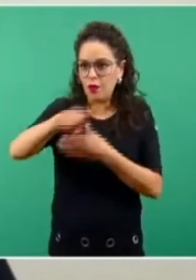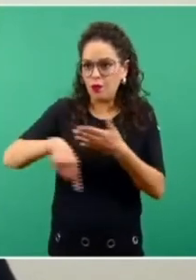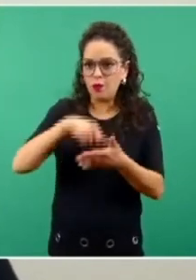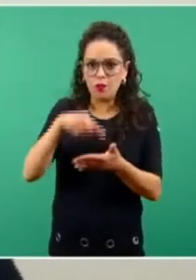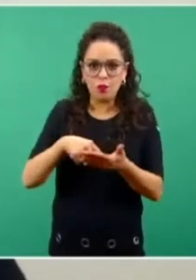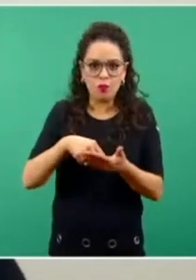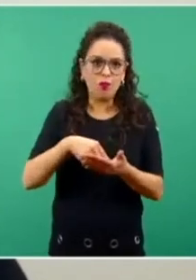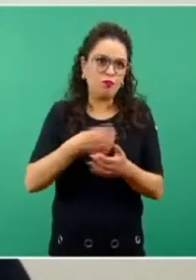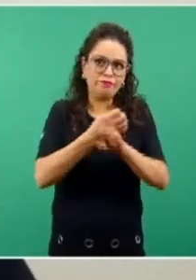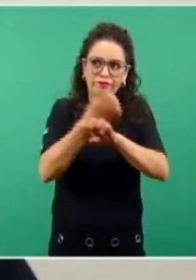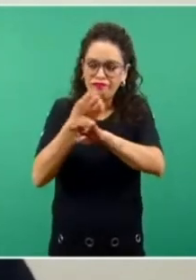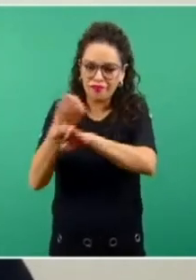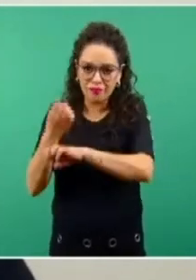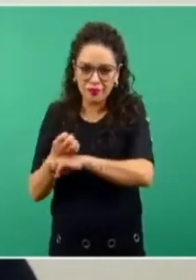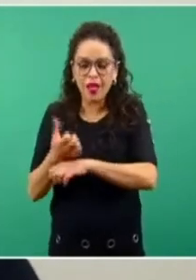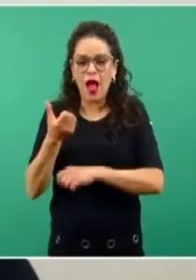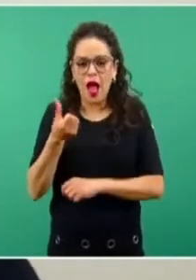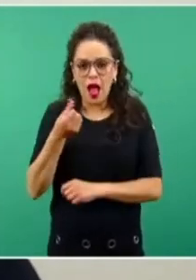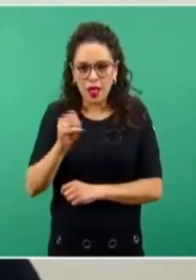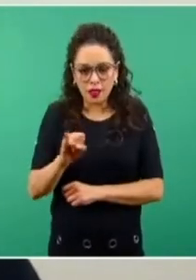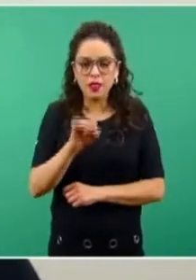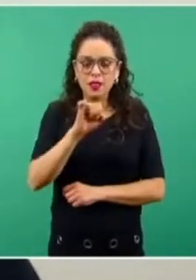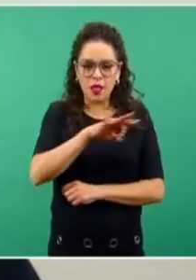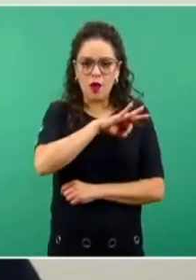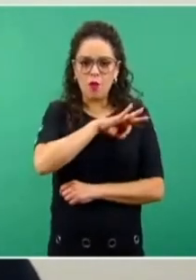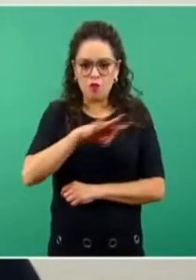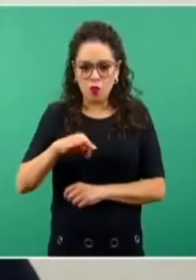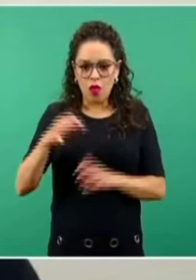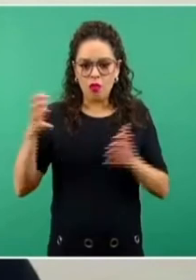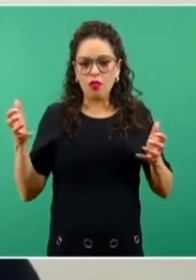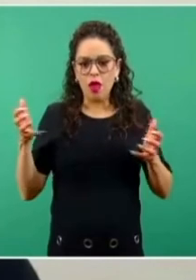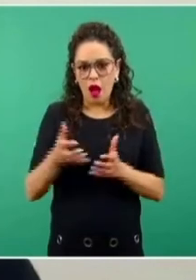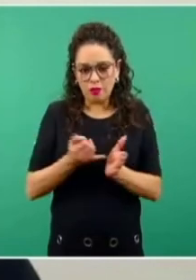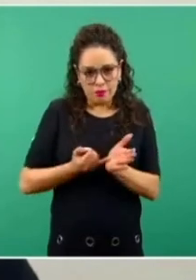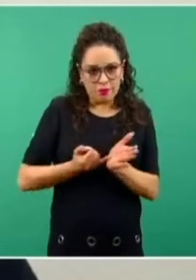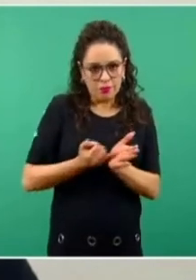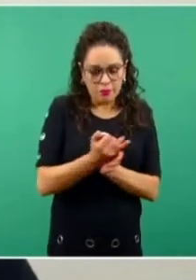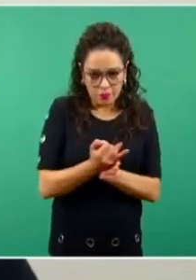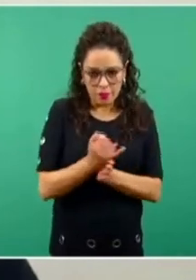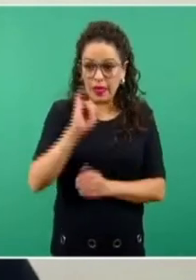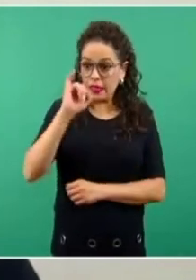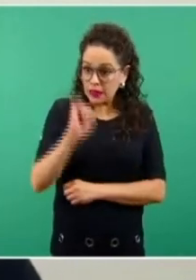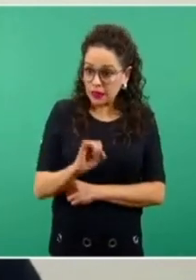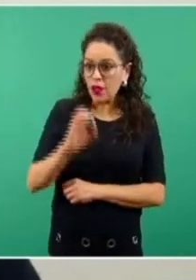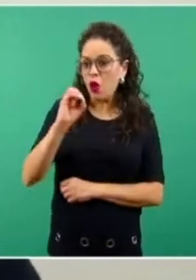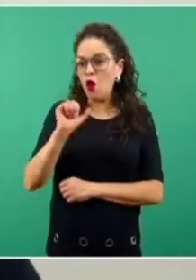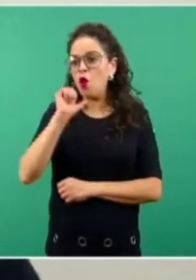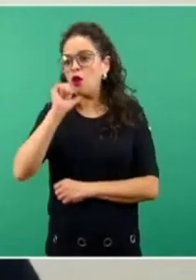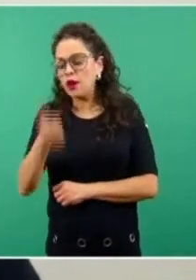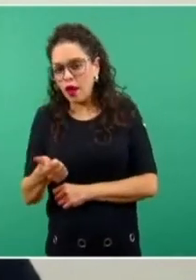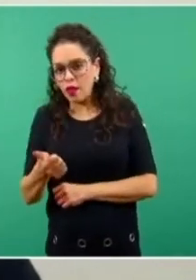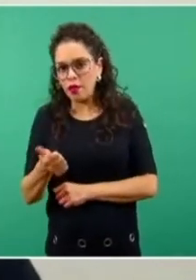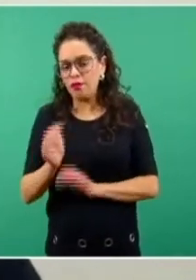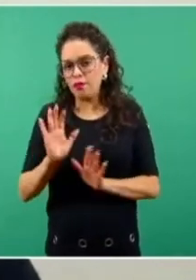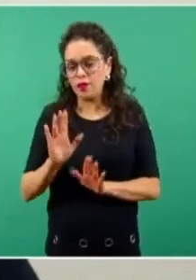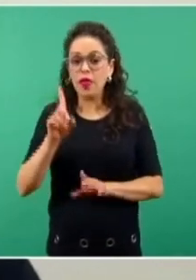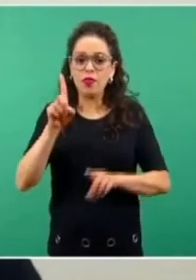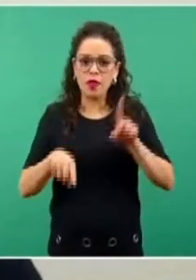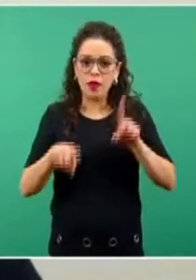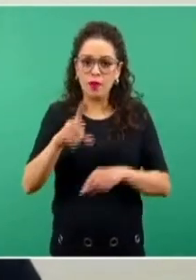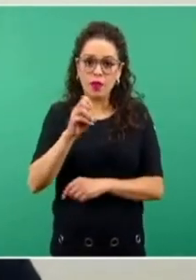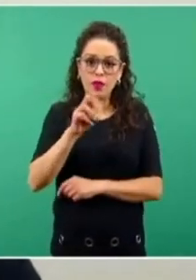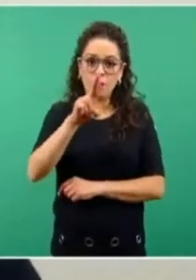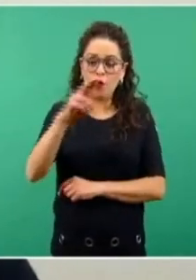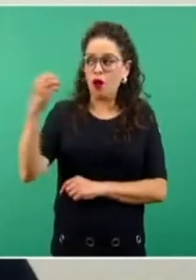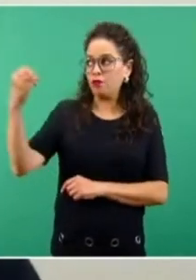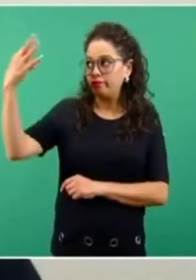se pueda entonces finalmente llevar a cabo una actividad o suspenderla en base al riesgo o